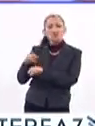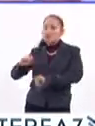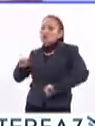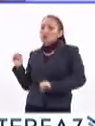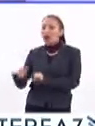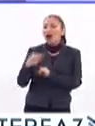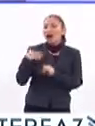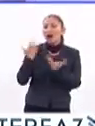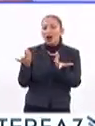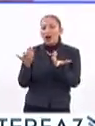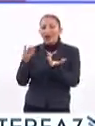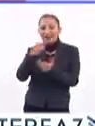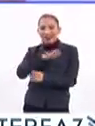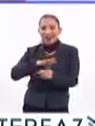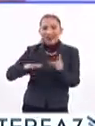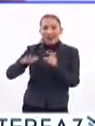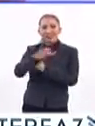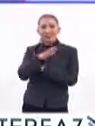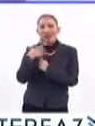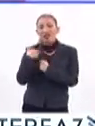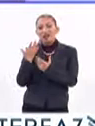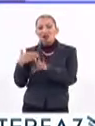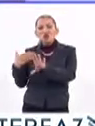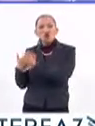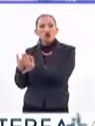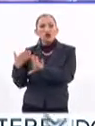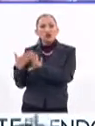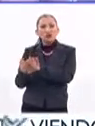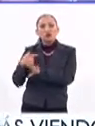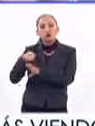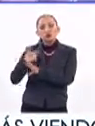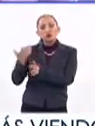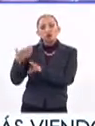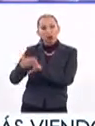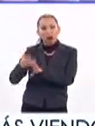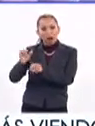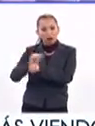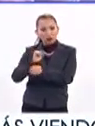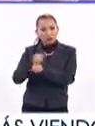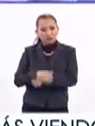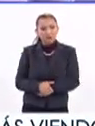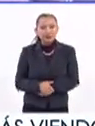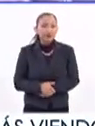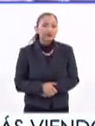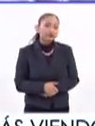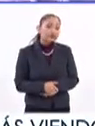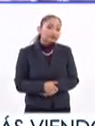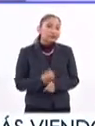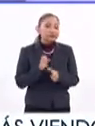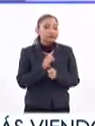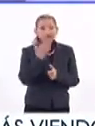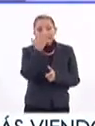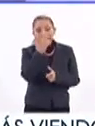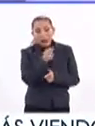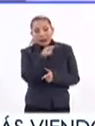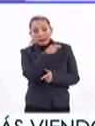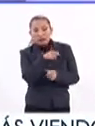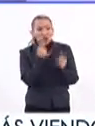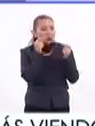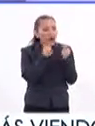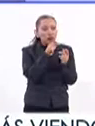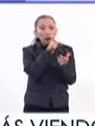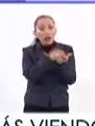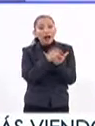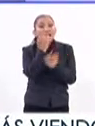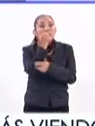todos modos la inercia del entorno va a hacer que tú lo violentes. Entonces, bueno, pues la razón que sea, el